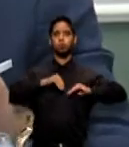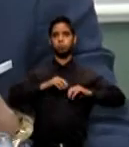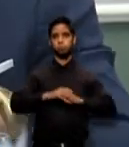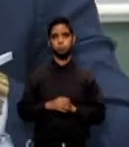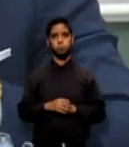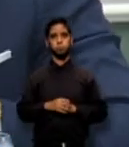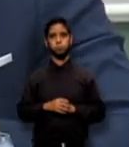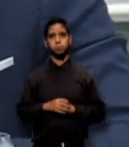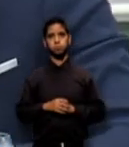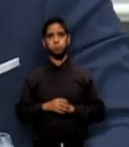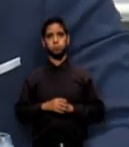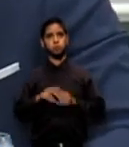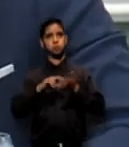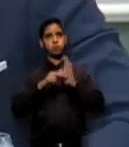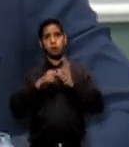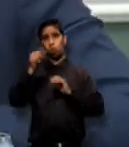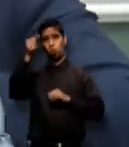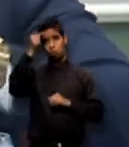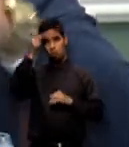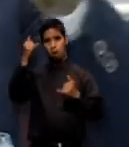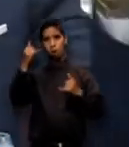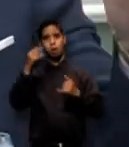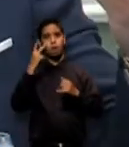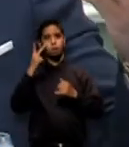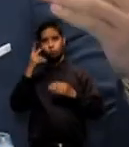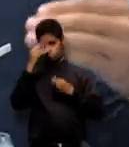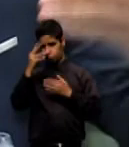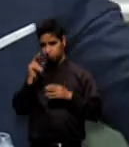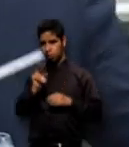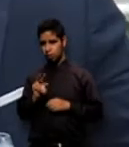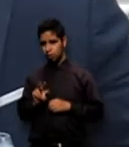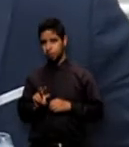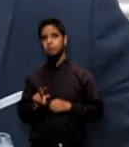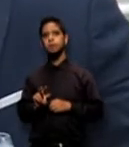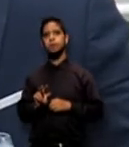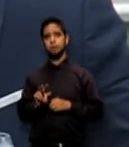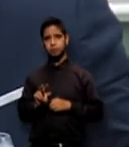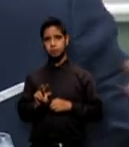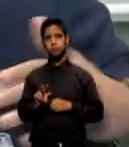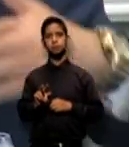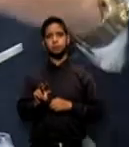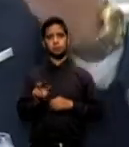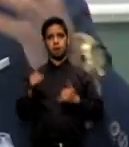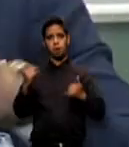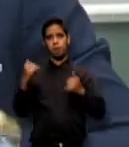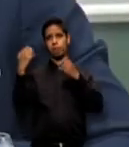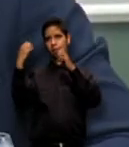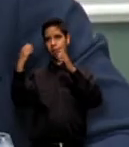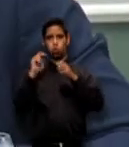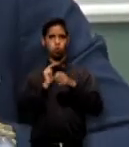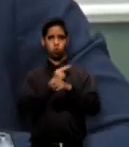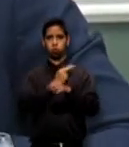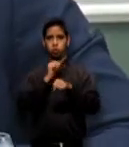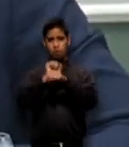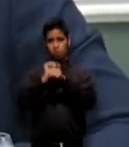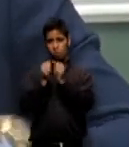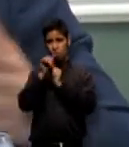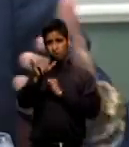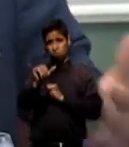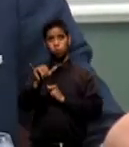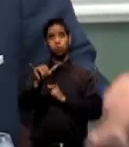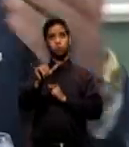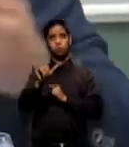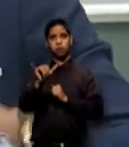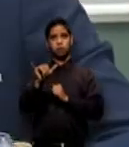el gobernador nos dio la instrucción ahora, como le bien le mencioné, desde enero venimos manejando esto y el 19 de mayo